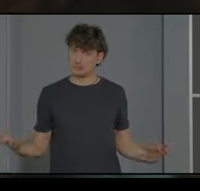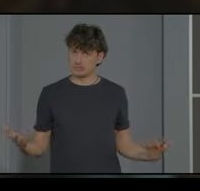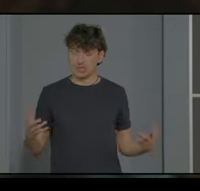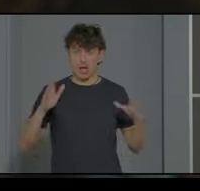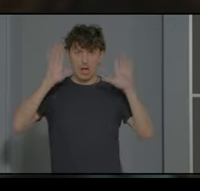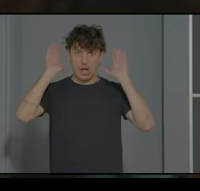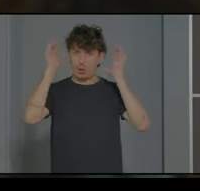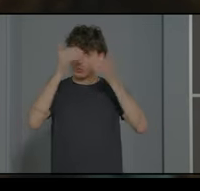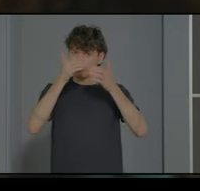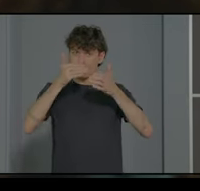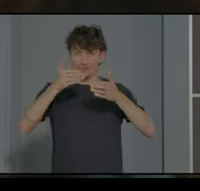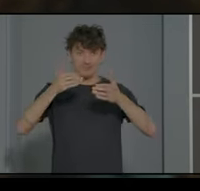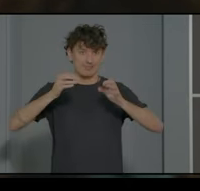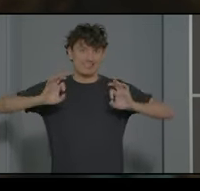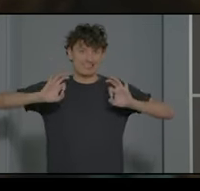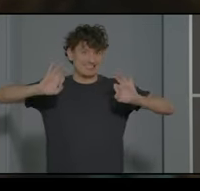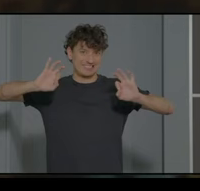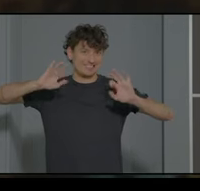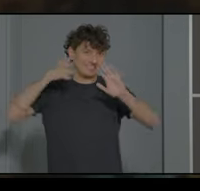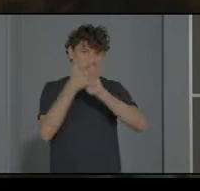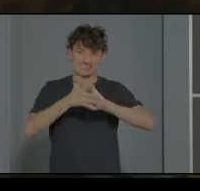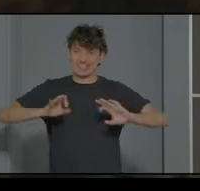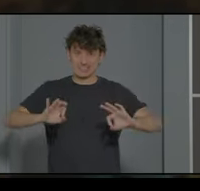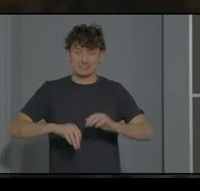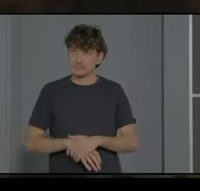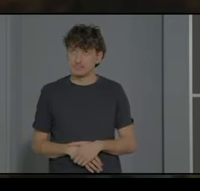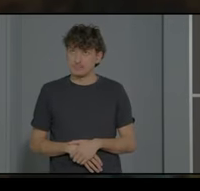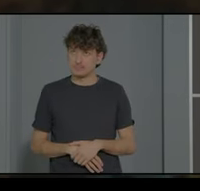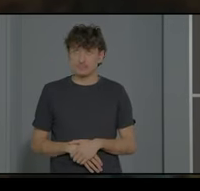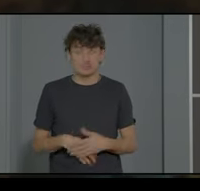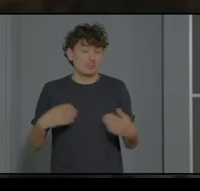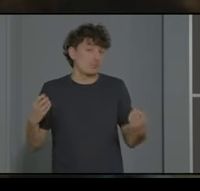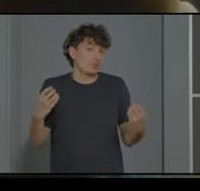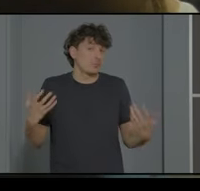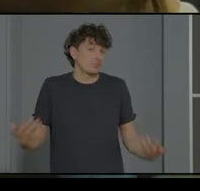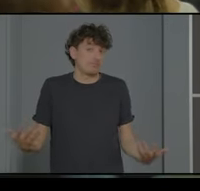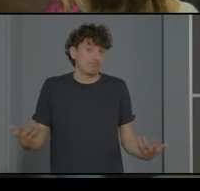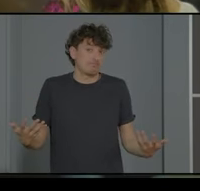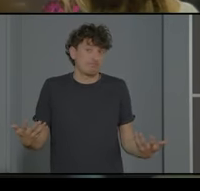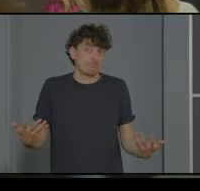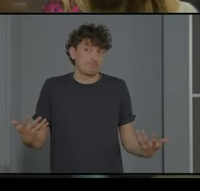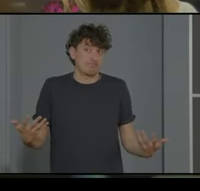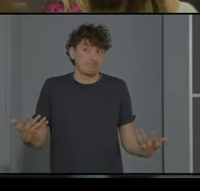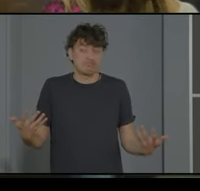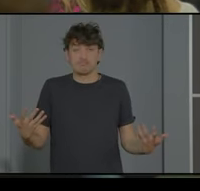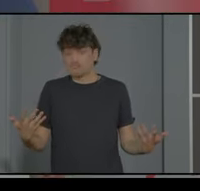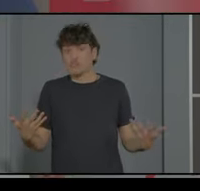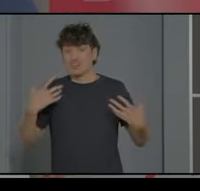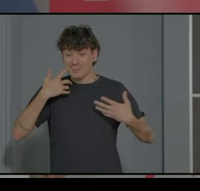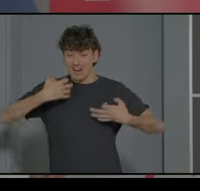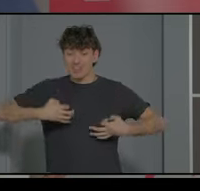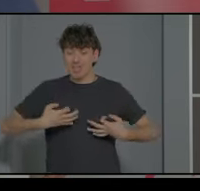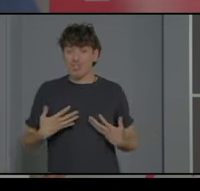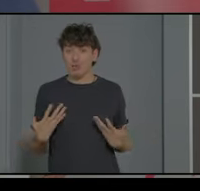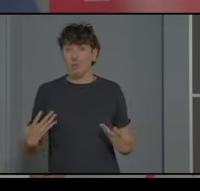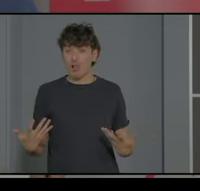autismo por definición. Entonces, bueno, de alguna forma lo ponemos un poco en jaque. La realidad es